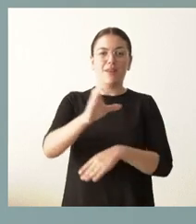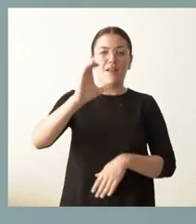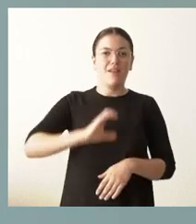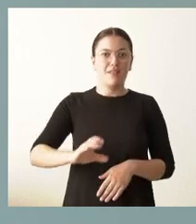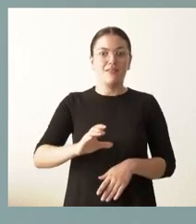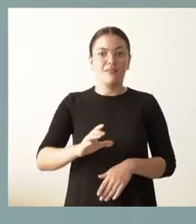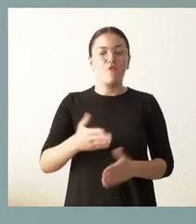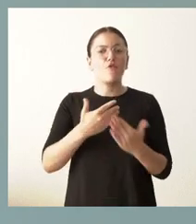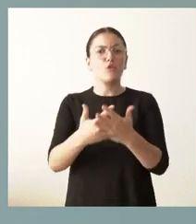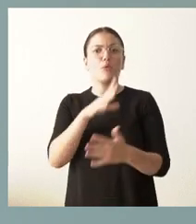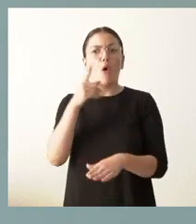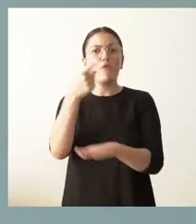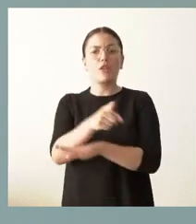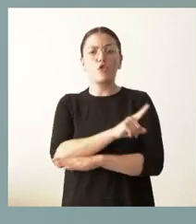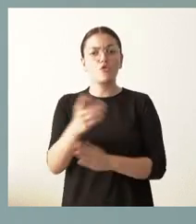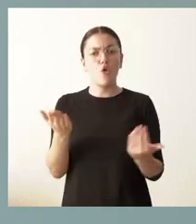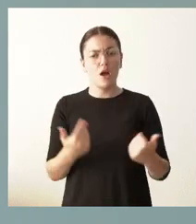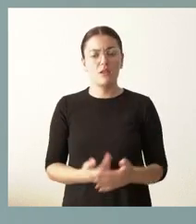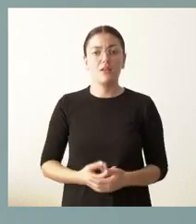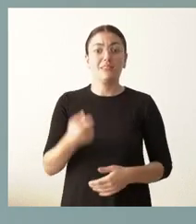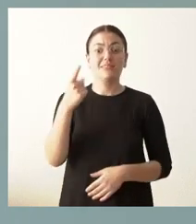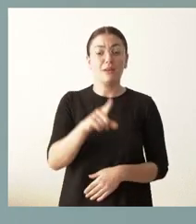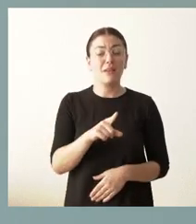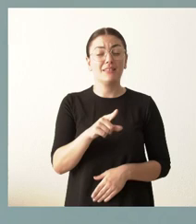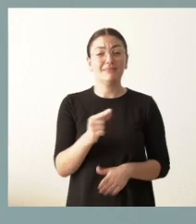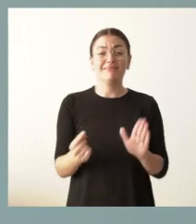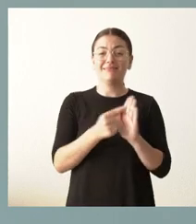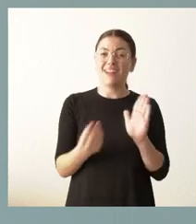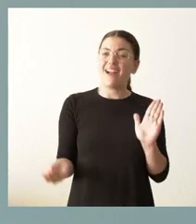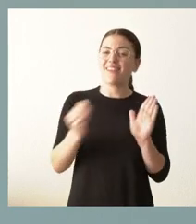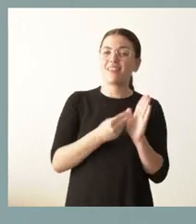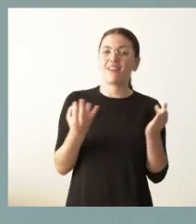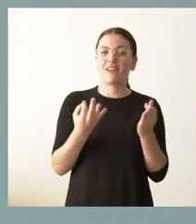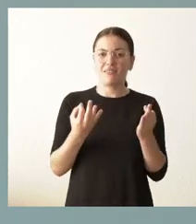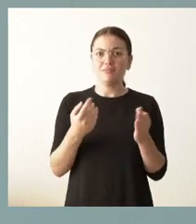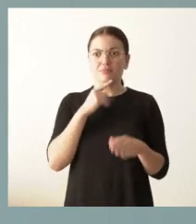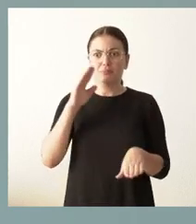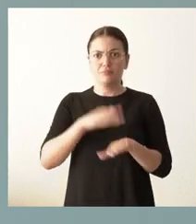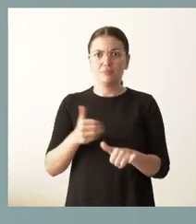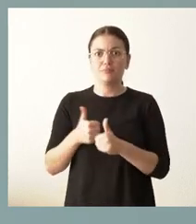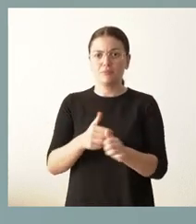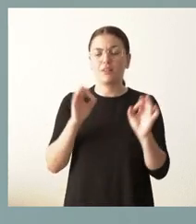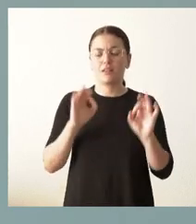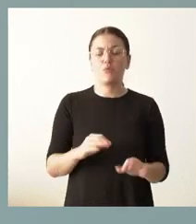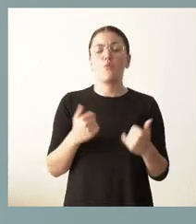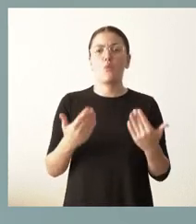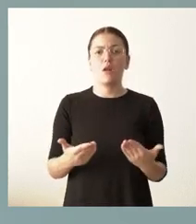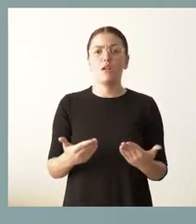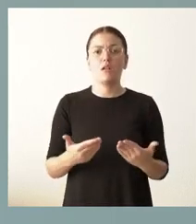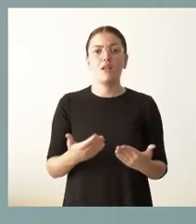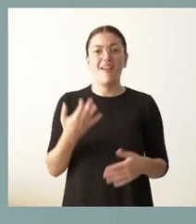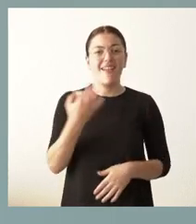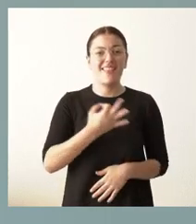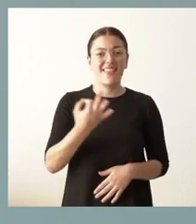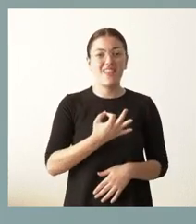obligado a prestar ese servicio. Y que lleva otra condición añadida, que también estamos siguiendo de forma importante, que es que tienen que